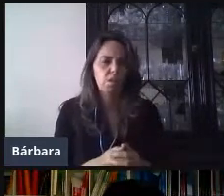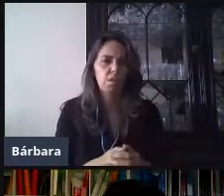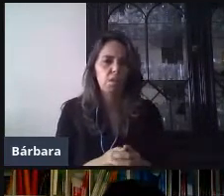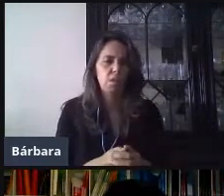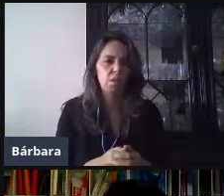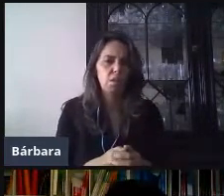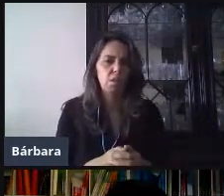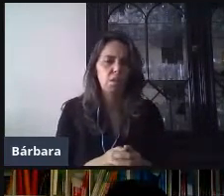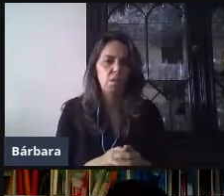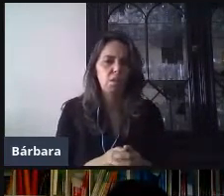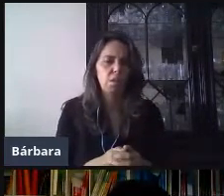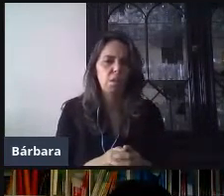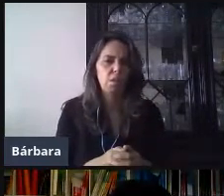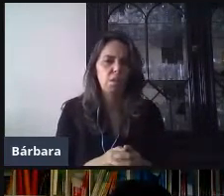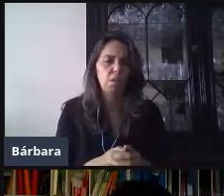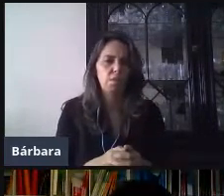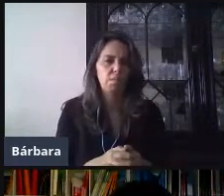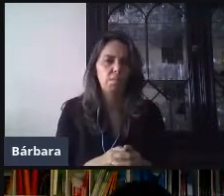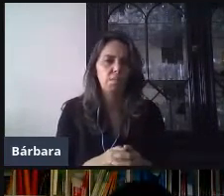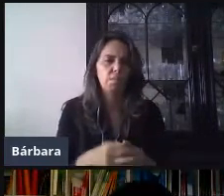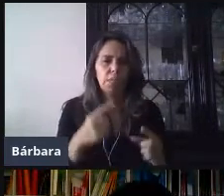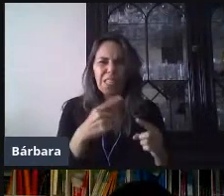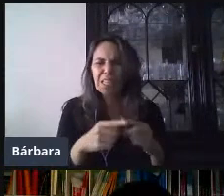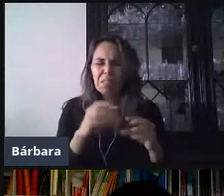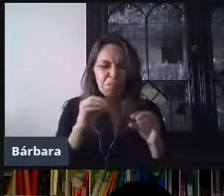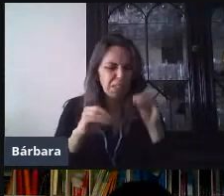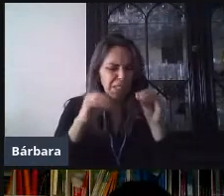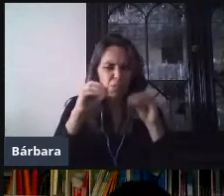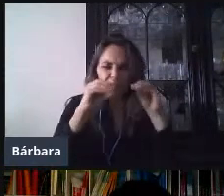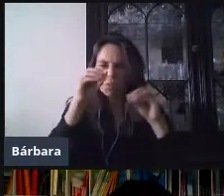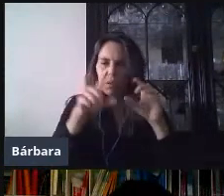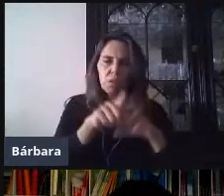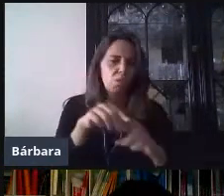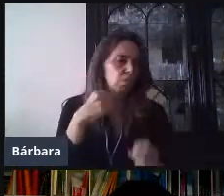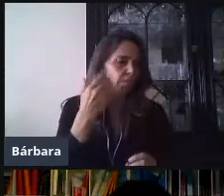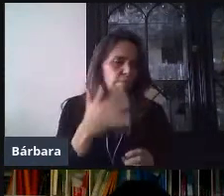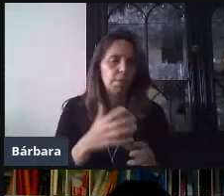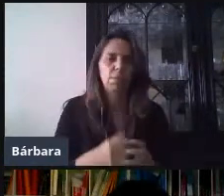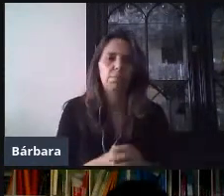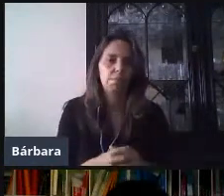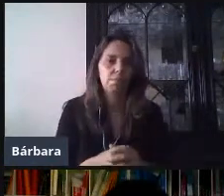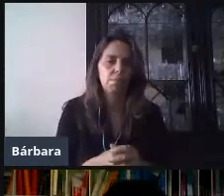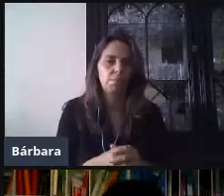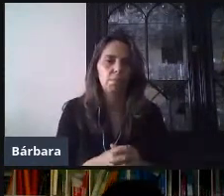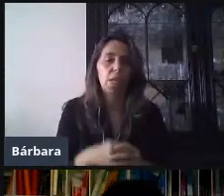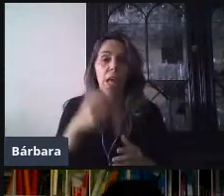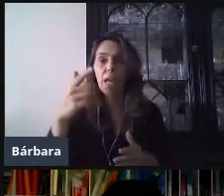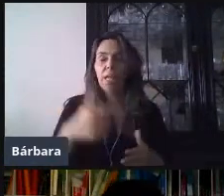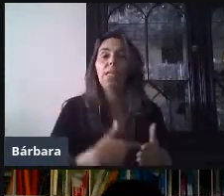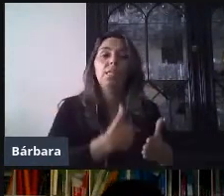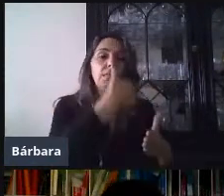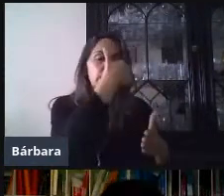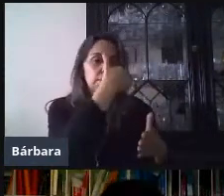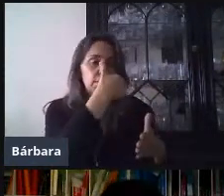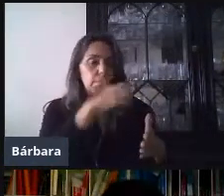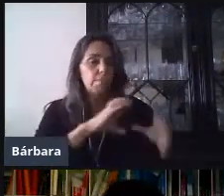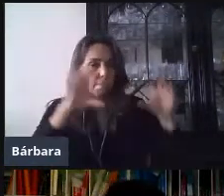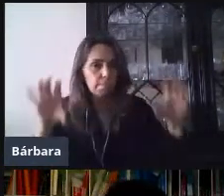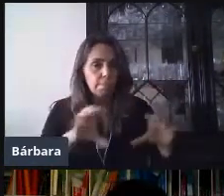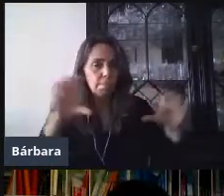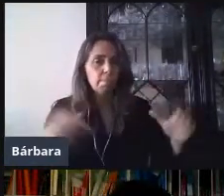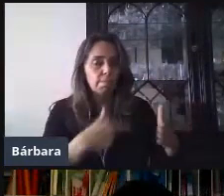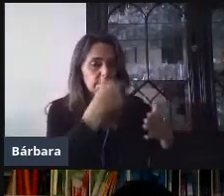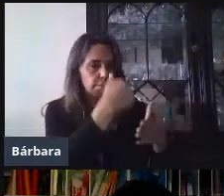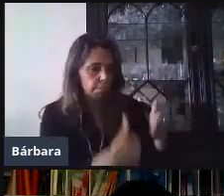complementos destinados al funcionamiento para el que está destinado a esa herramienta. Por ejemplo, en el caso de formularios, podemos encontrar complementos